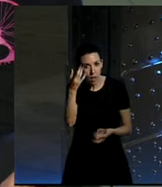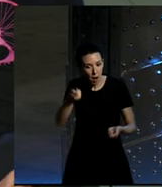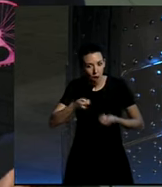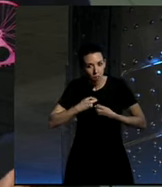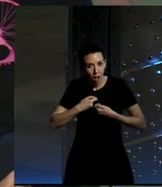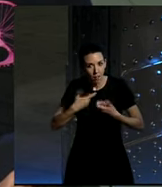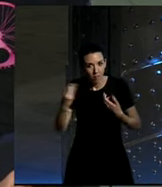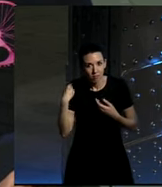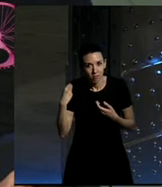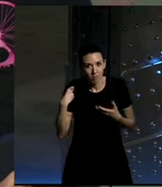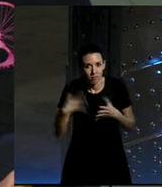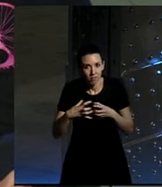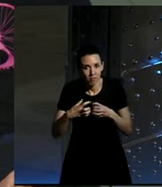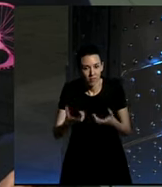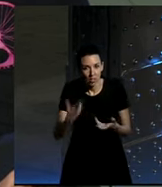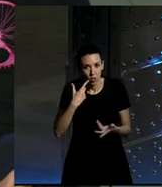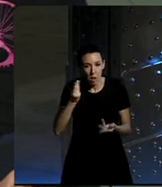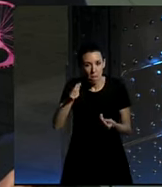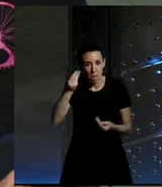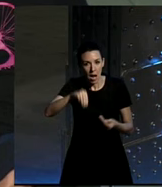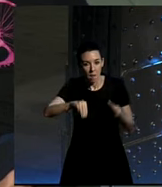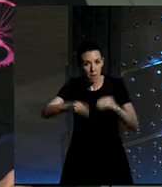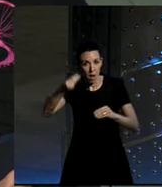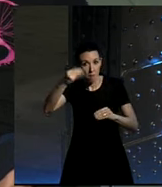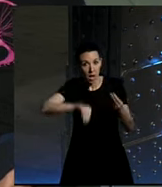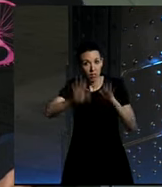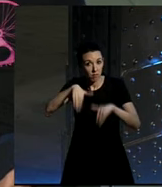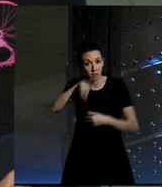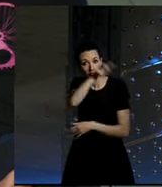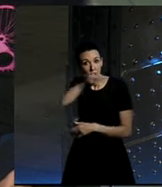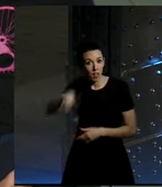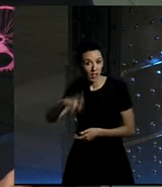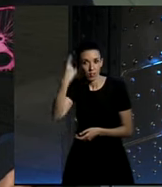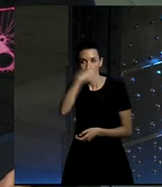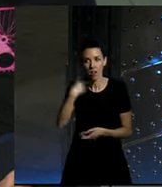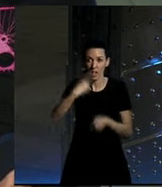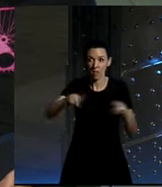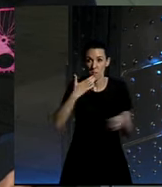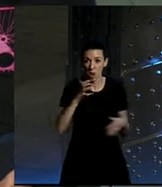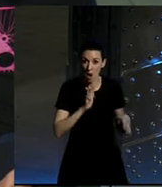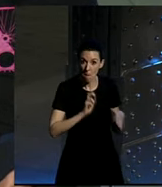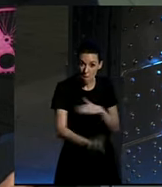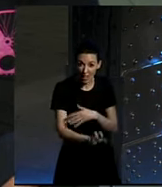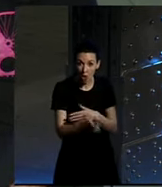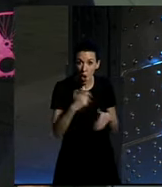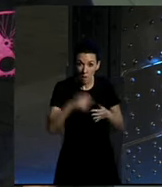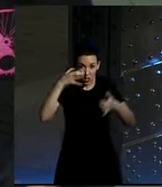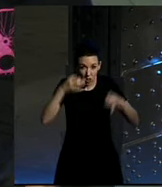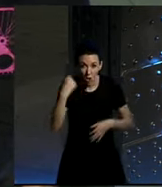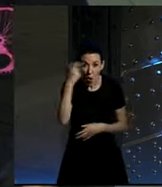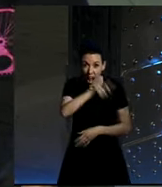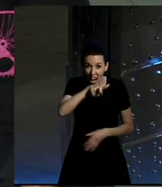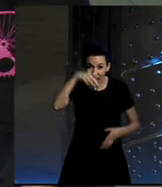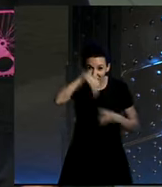llega entonces le sumas le sumas le sumas y las personas pues bueno llevan otra cara que en el metro te puedo asegurar que en el metro la gente lleva una cara